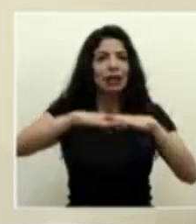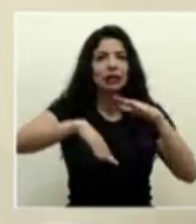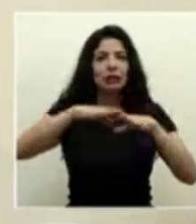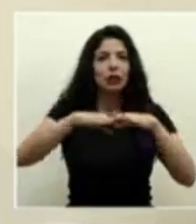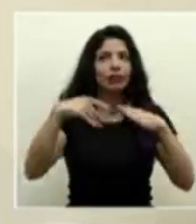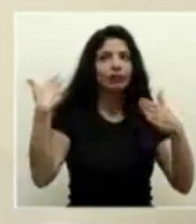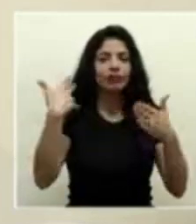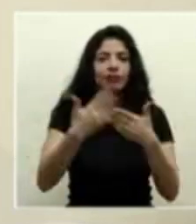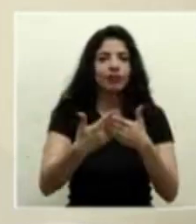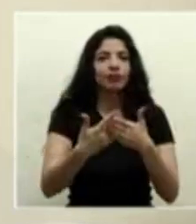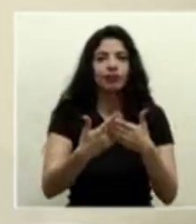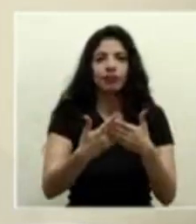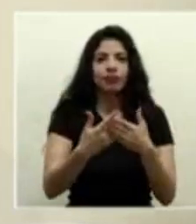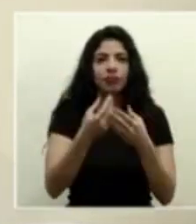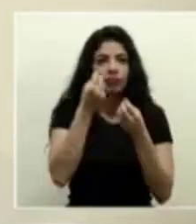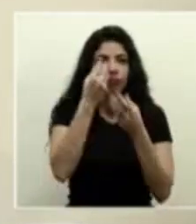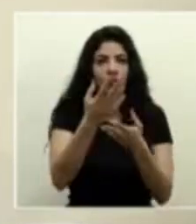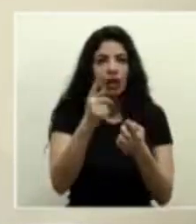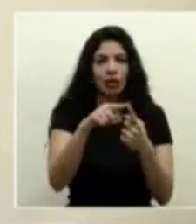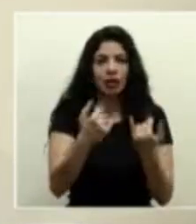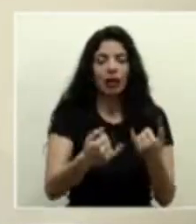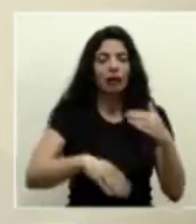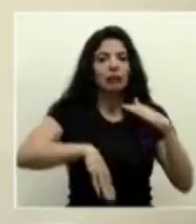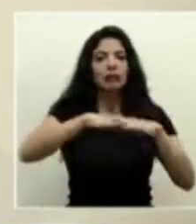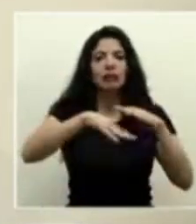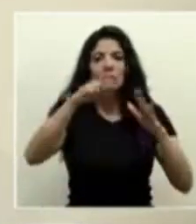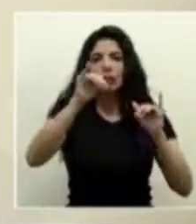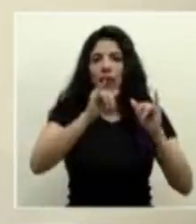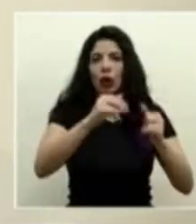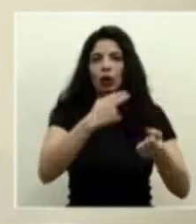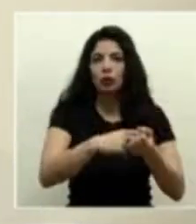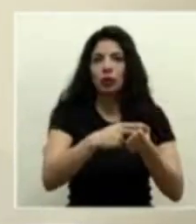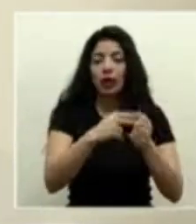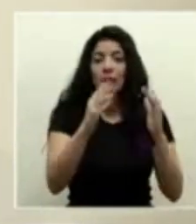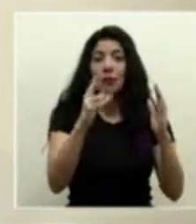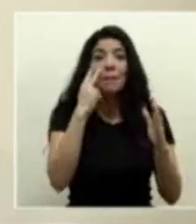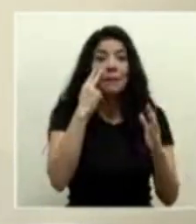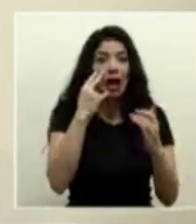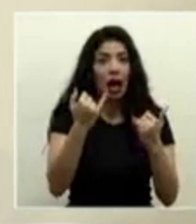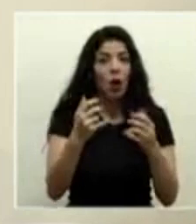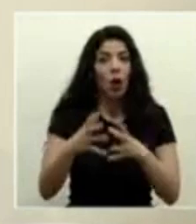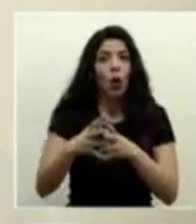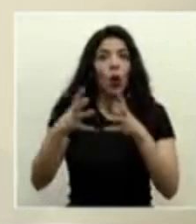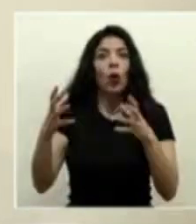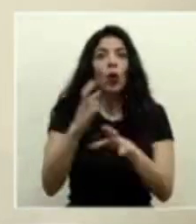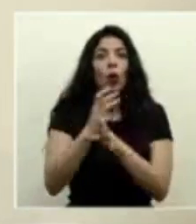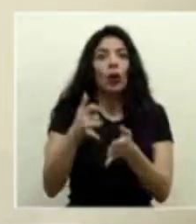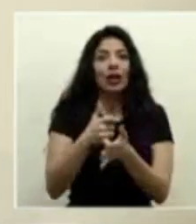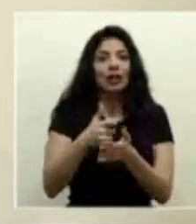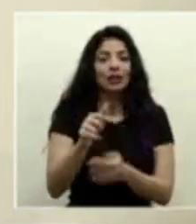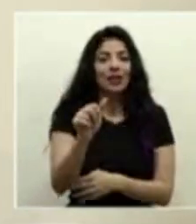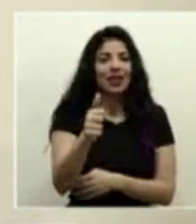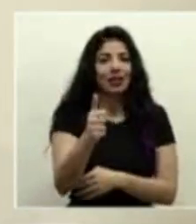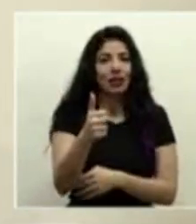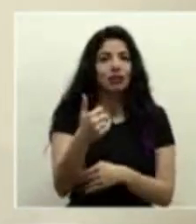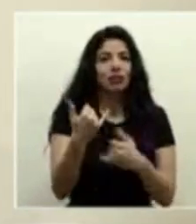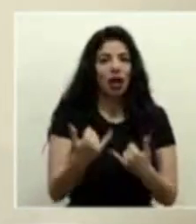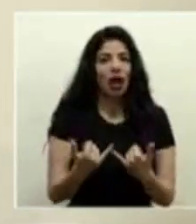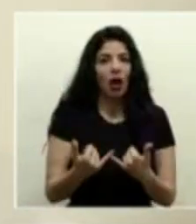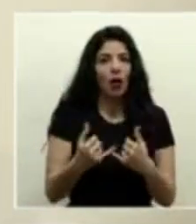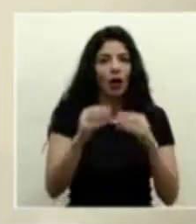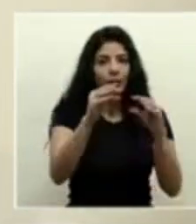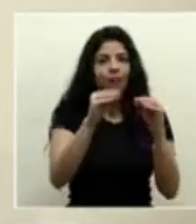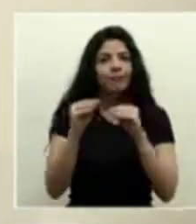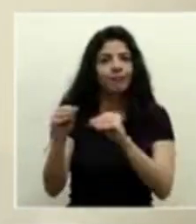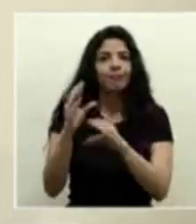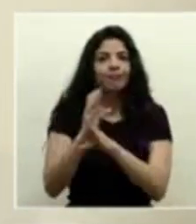que se ha reportado. 10 de ellas, vean también el aumento en cuidados intensivos, 10 de ellas están